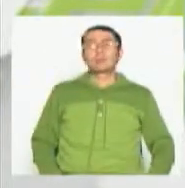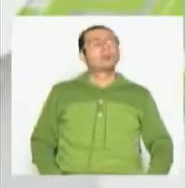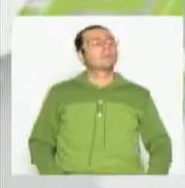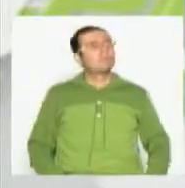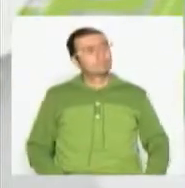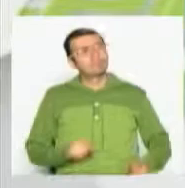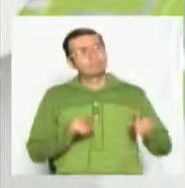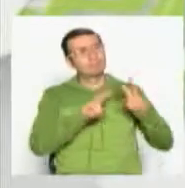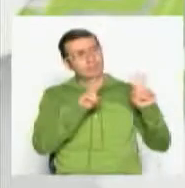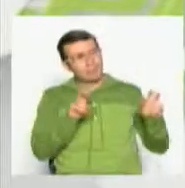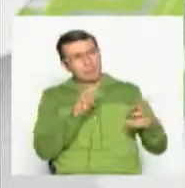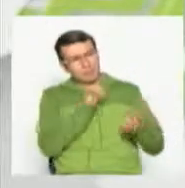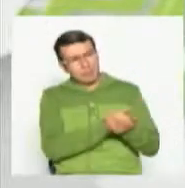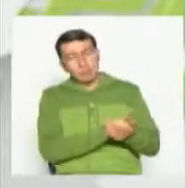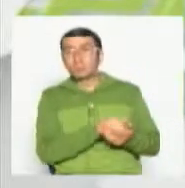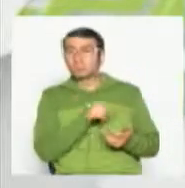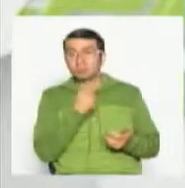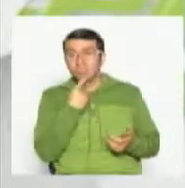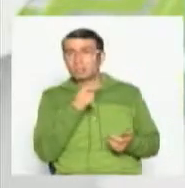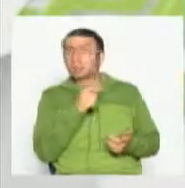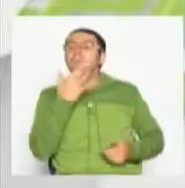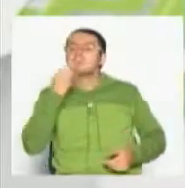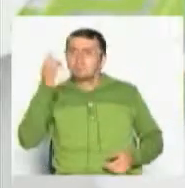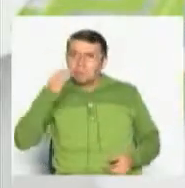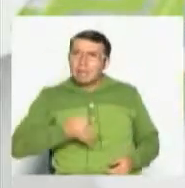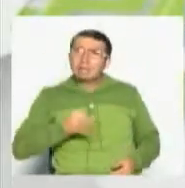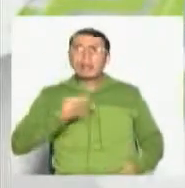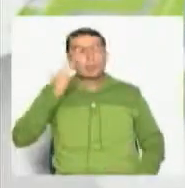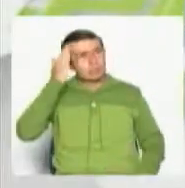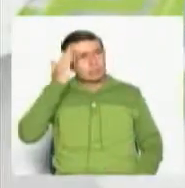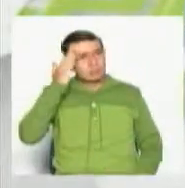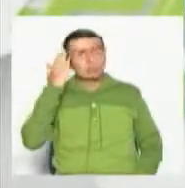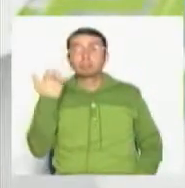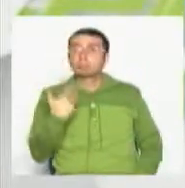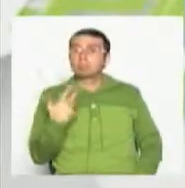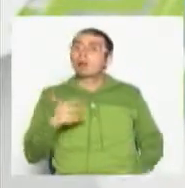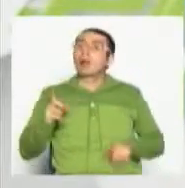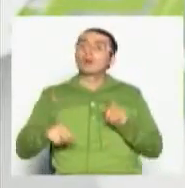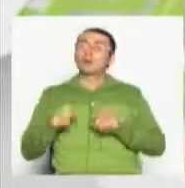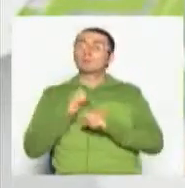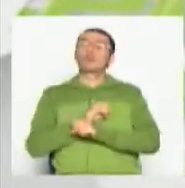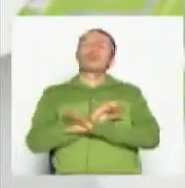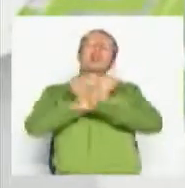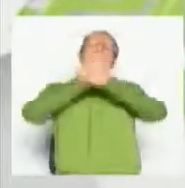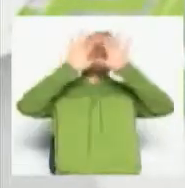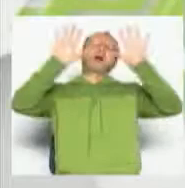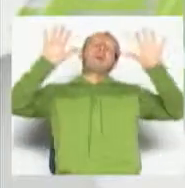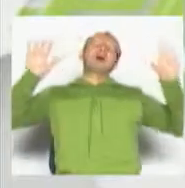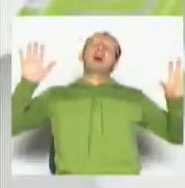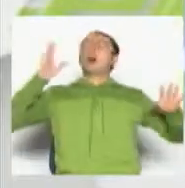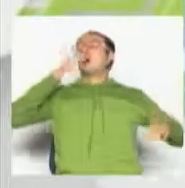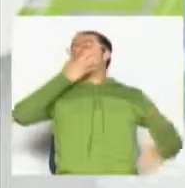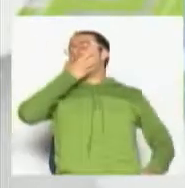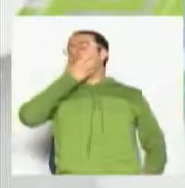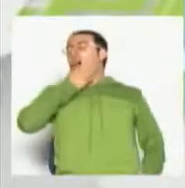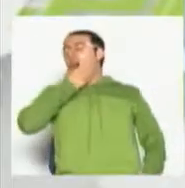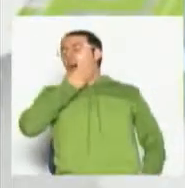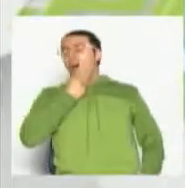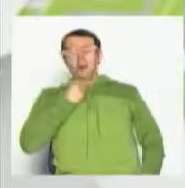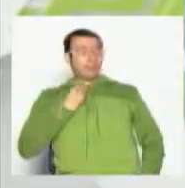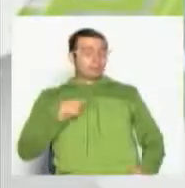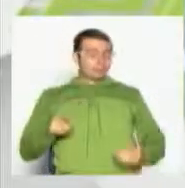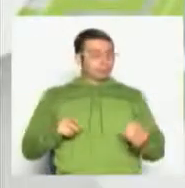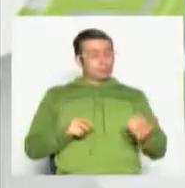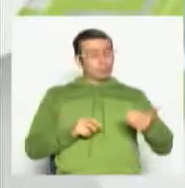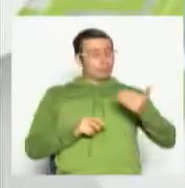parte, doctor, porque lo que usted dice es muy cierto, y de pronto, pues, nos ha pasado mucho, que nos levantamos en la mañana, y lo primero que hacemos es sacar el celular, mirar WhatsApp,